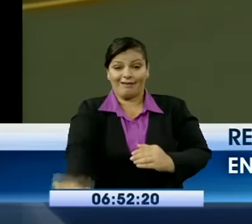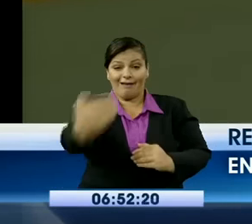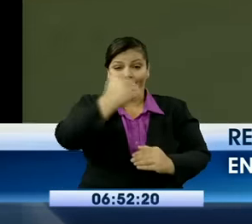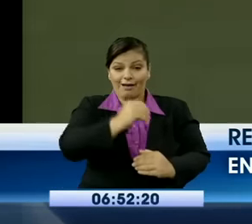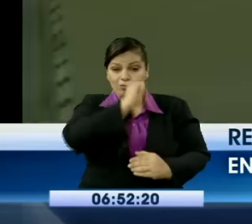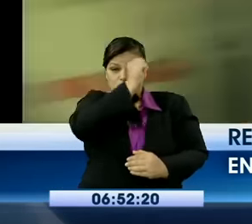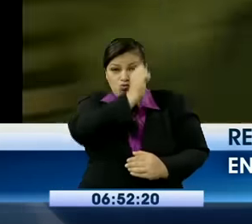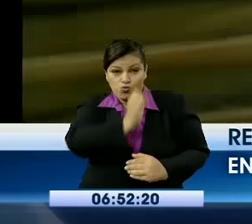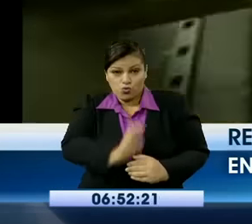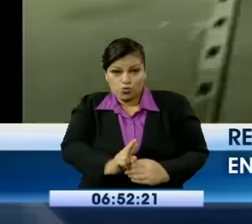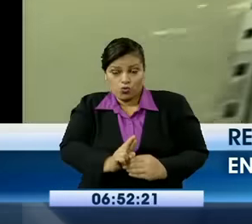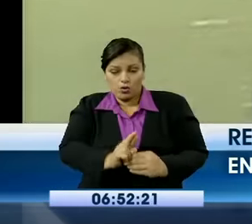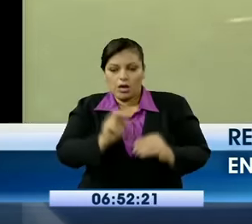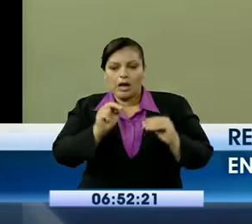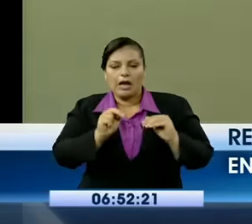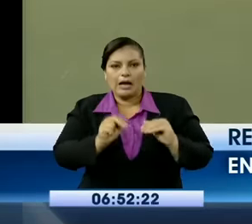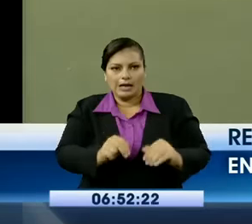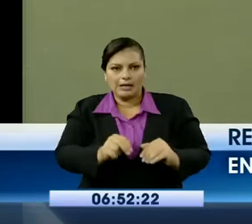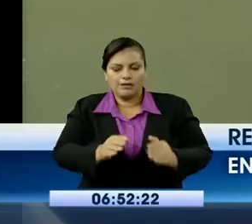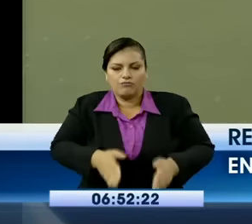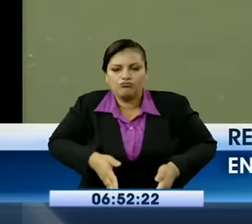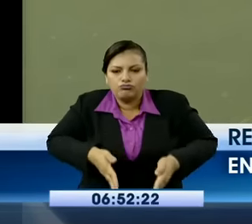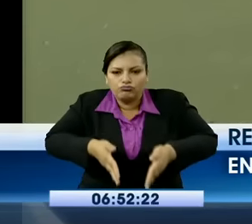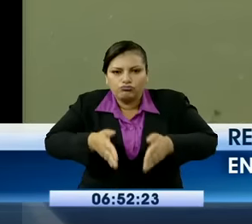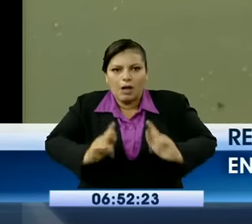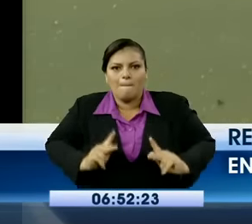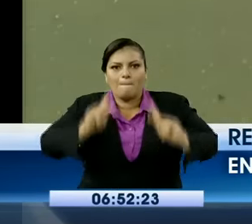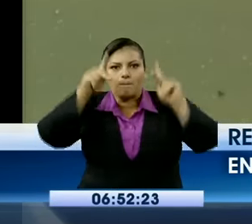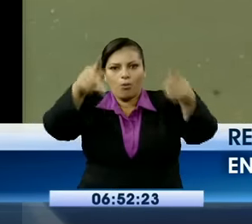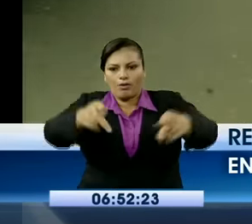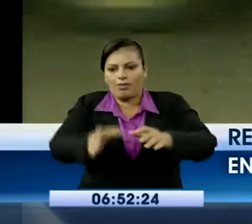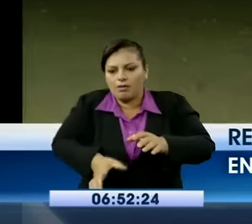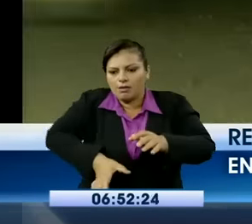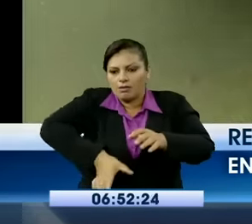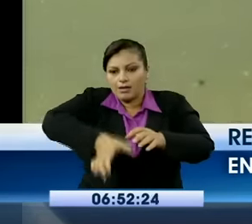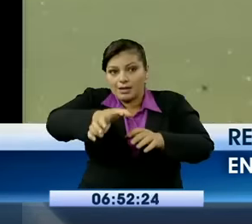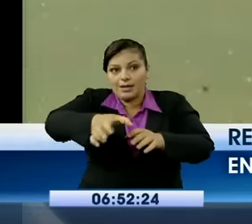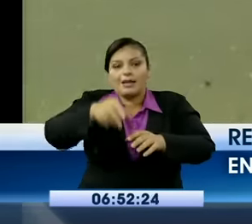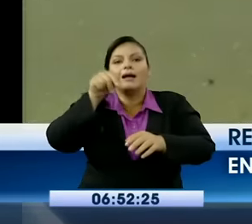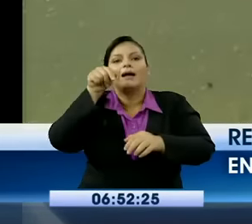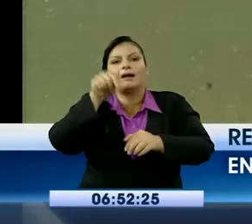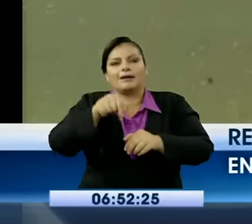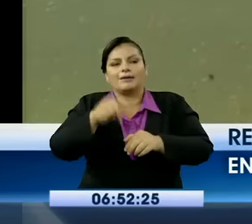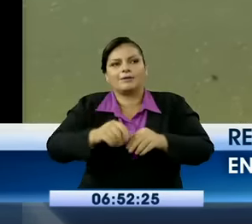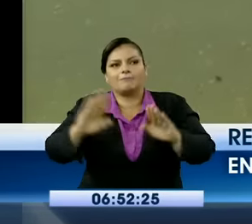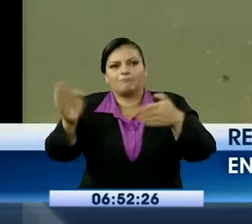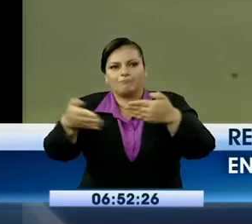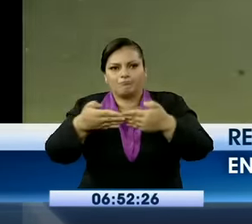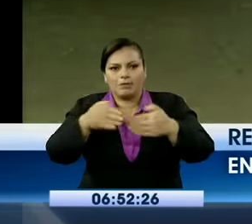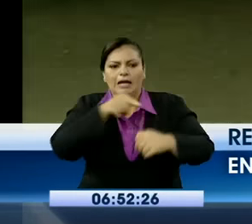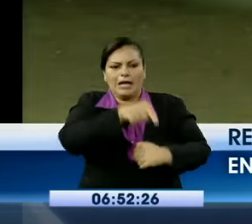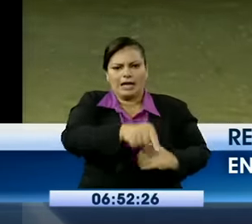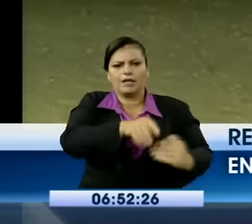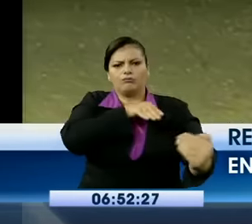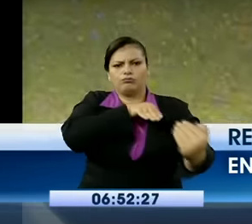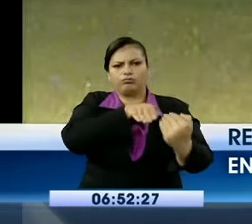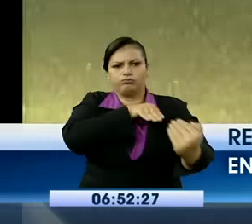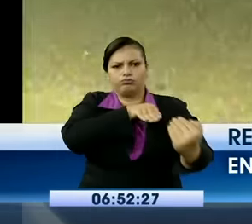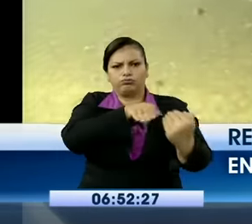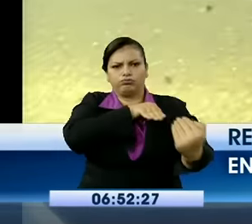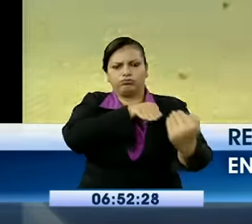dimensión de dos carriles. Vamos a cerrar igual desde las... Sí, dos carriles. Vamos a trabajar en misma dimensión de